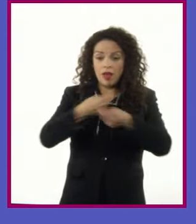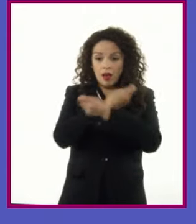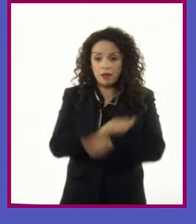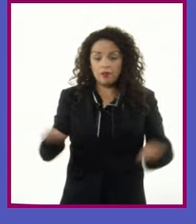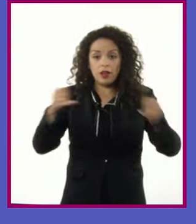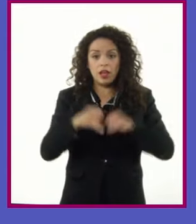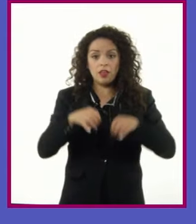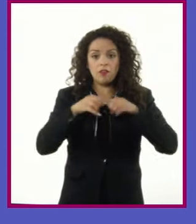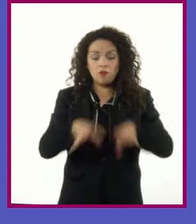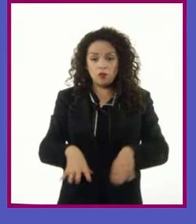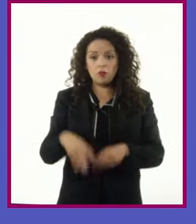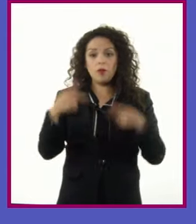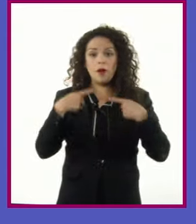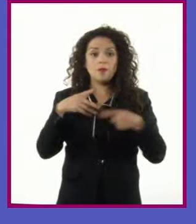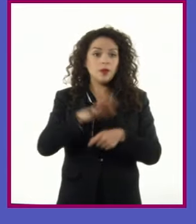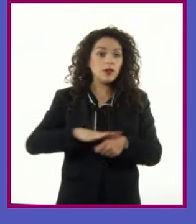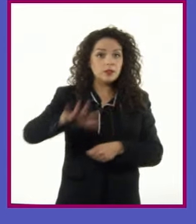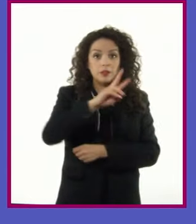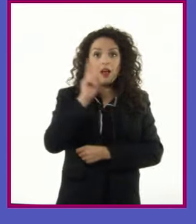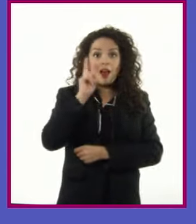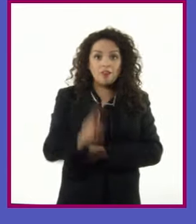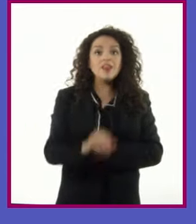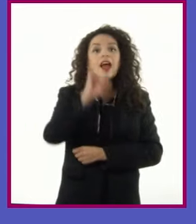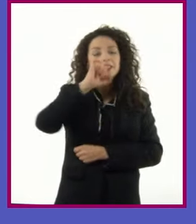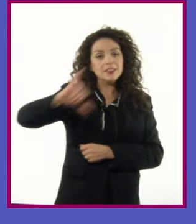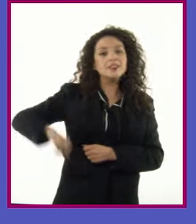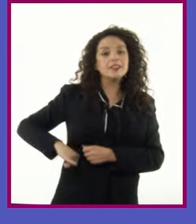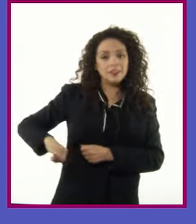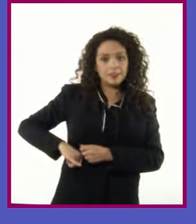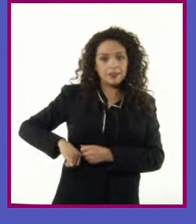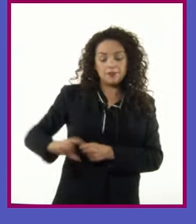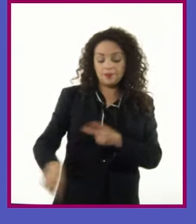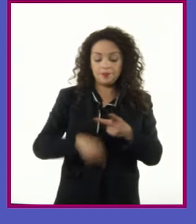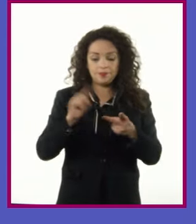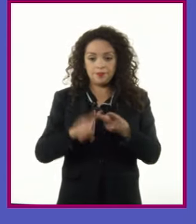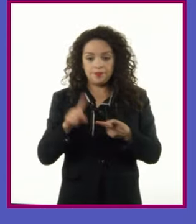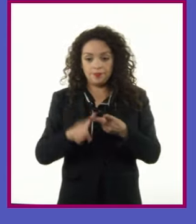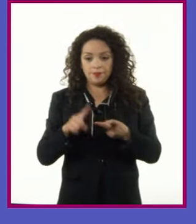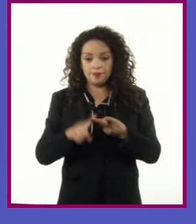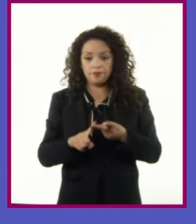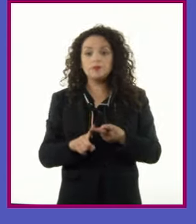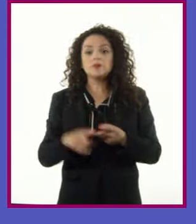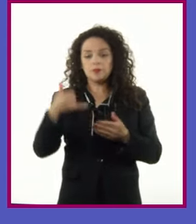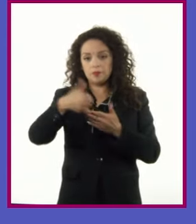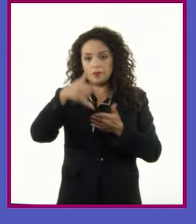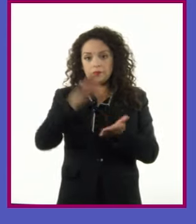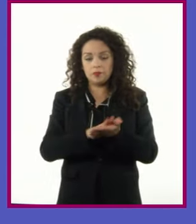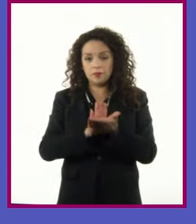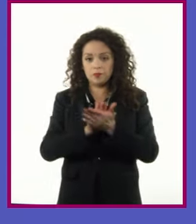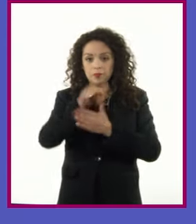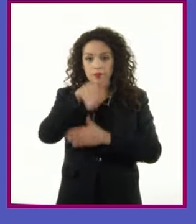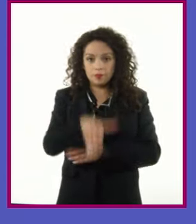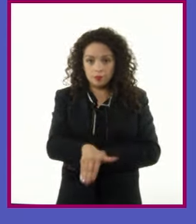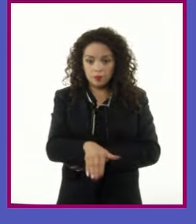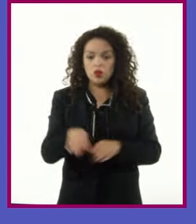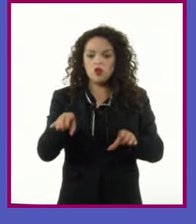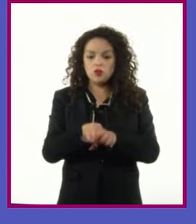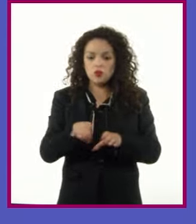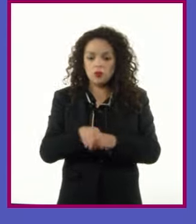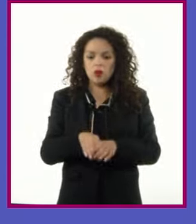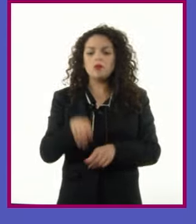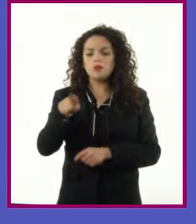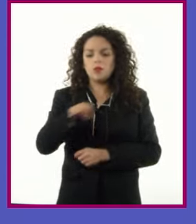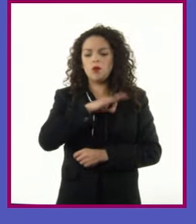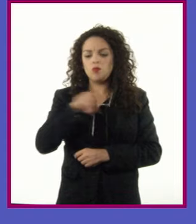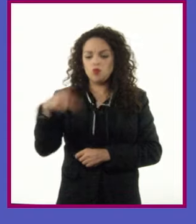convencer a un público específico La segunda es de manera impresa Puedes hacer llegar tu